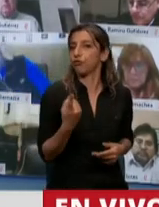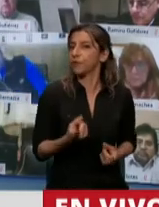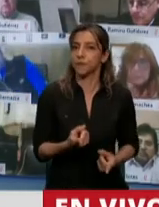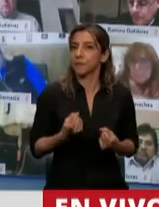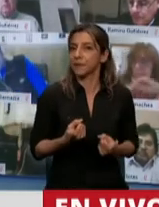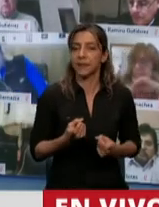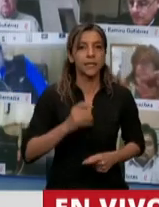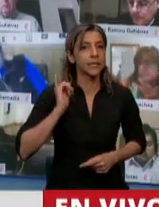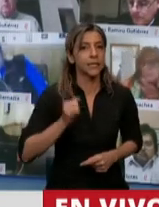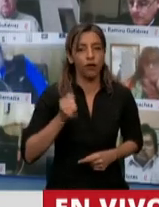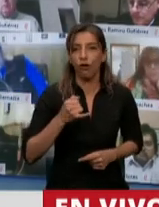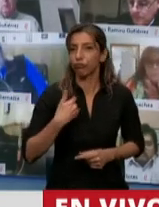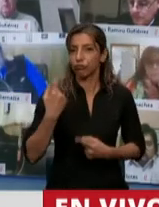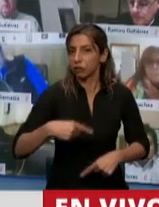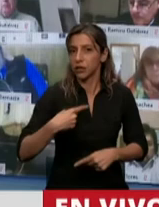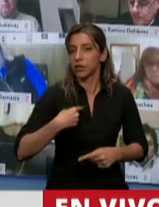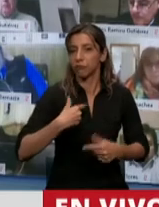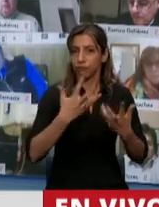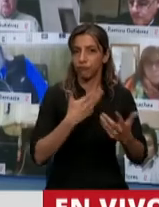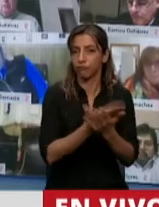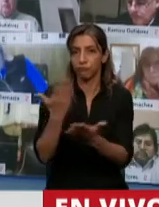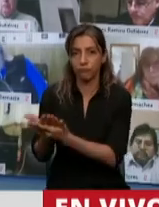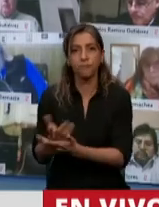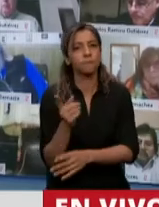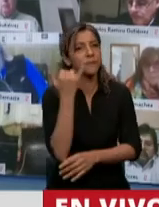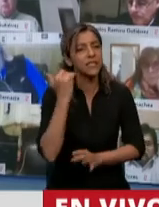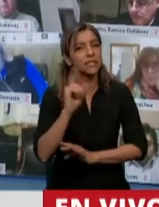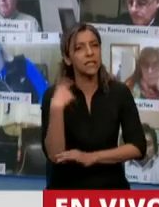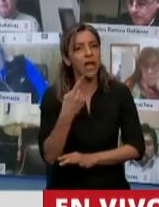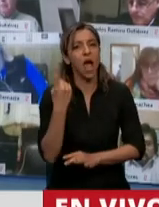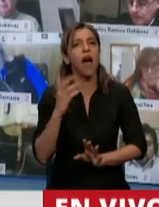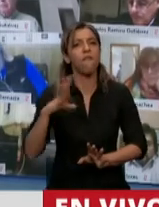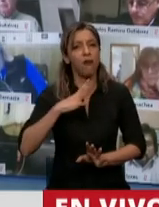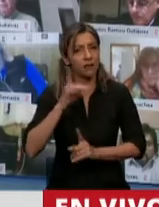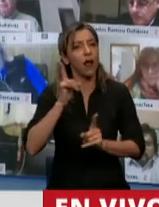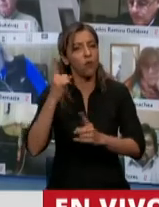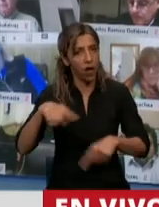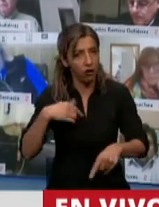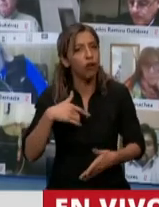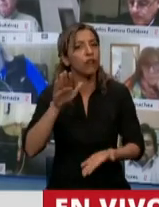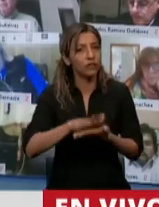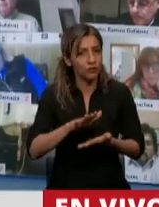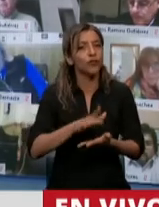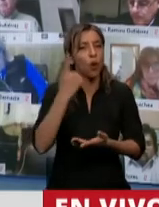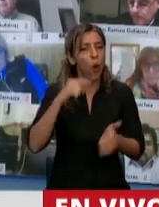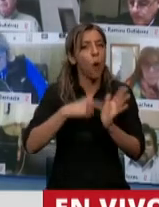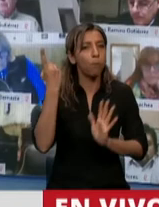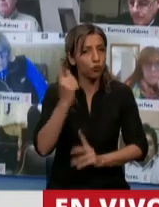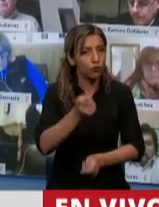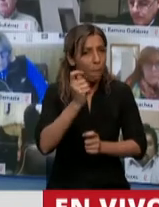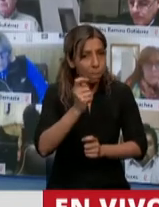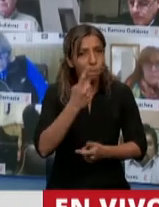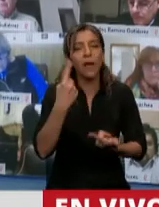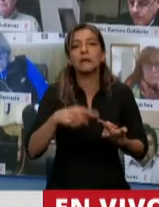tarea sobre la pesca de descarte, sobre la cual hemos escrito y trabajado mucho también. Nos queda pendiente sobre todo lo que